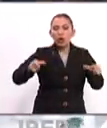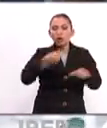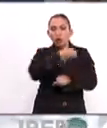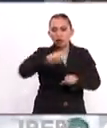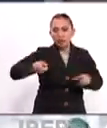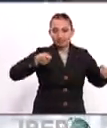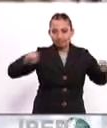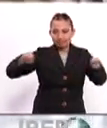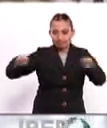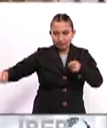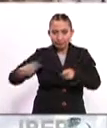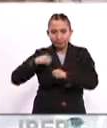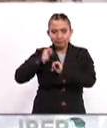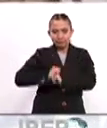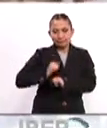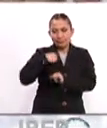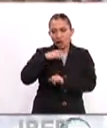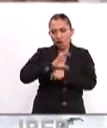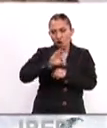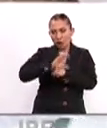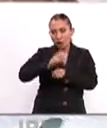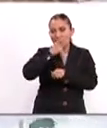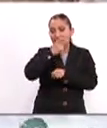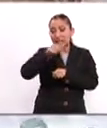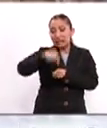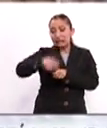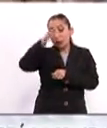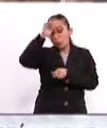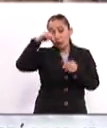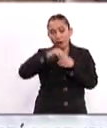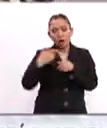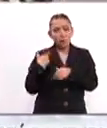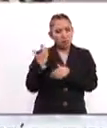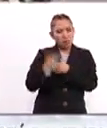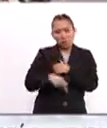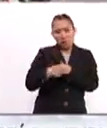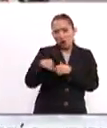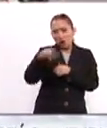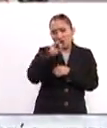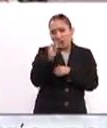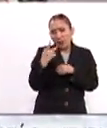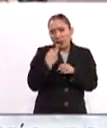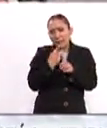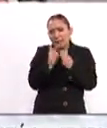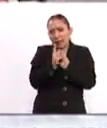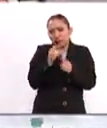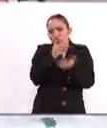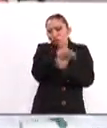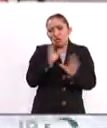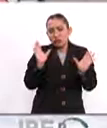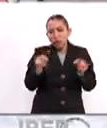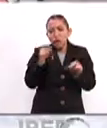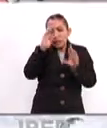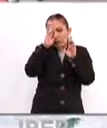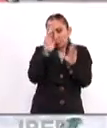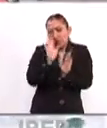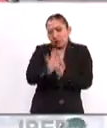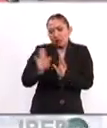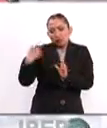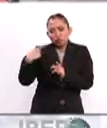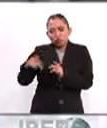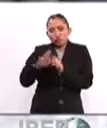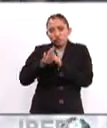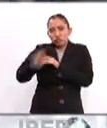Ordenada y Regular. El canciller colombiano aseguró que este pacto no vulnera la soberanía de ningún país y que por el contrario respeta la